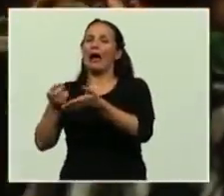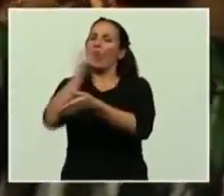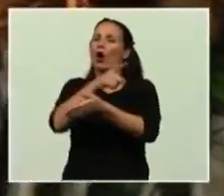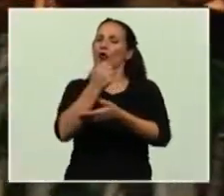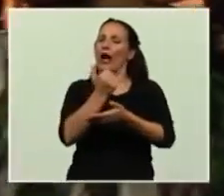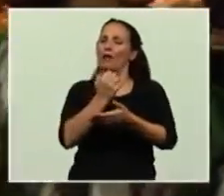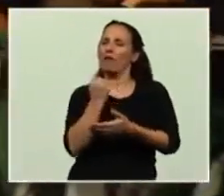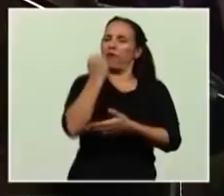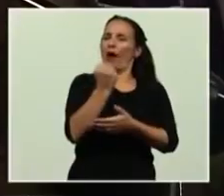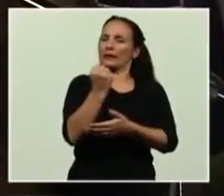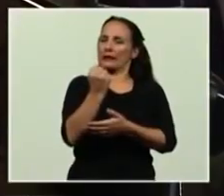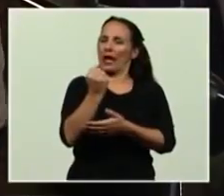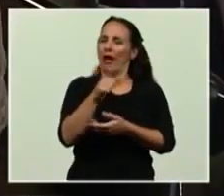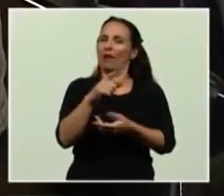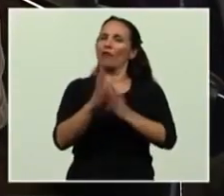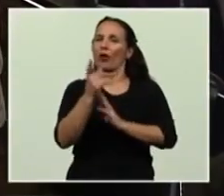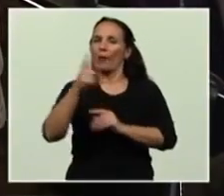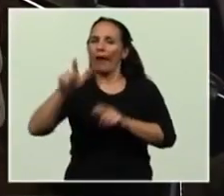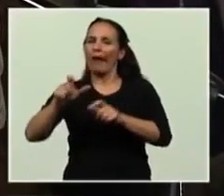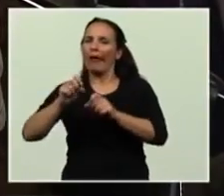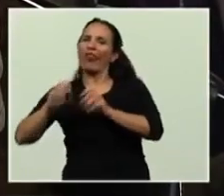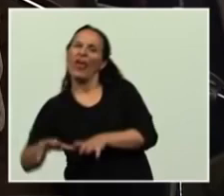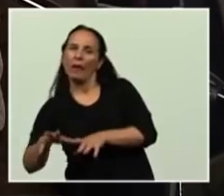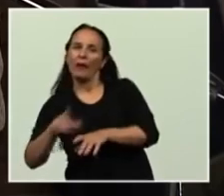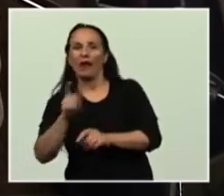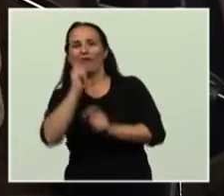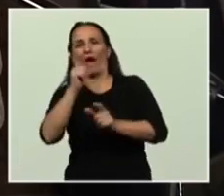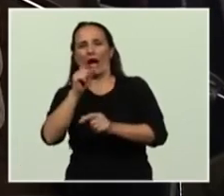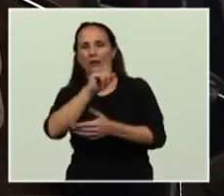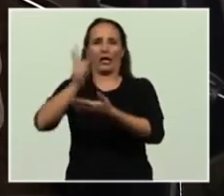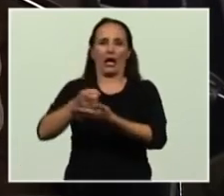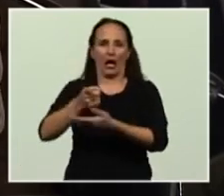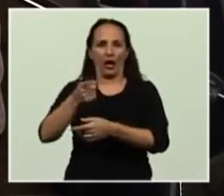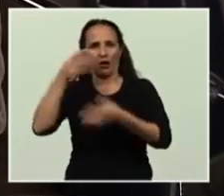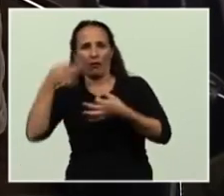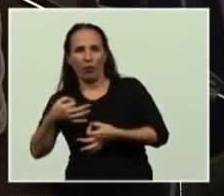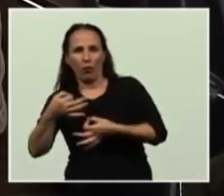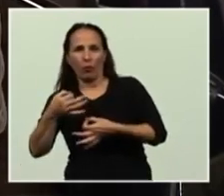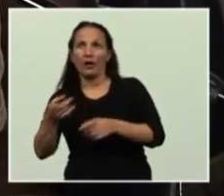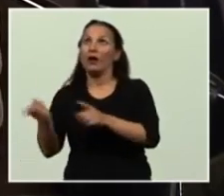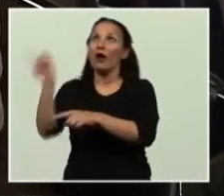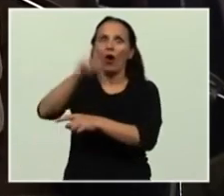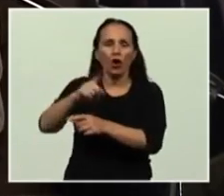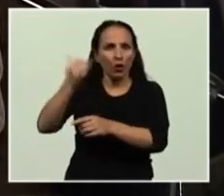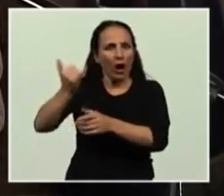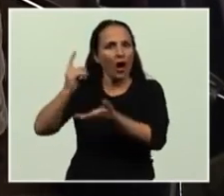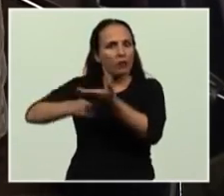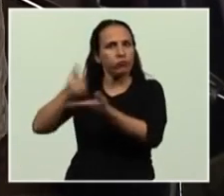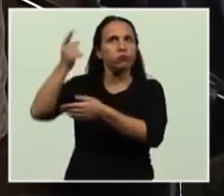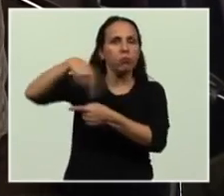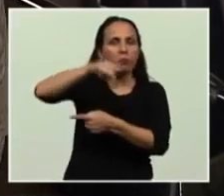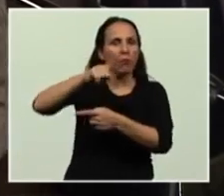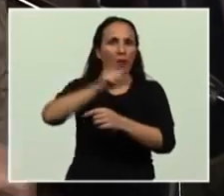cuando obligan a los débiles, y algunas resoluciones tienen mucha menos fuerza cuando obligan